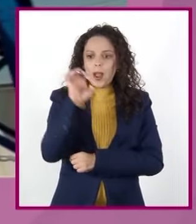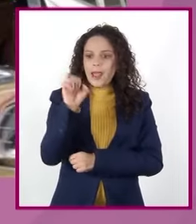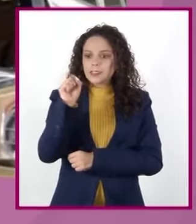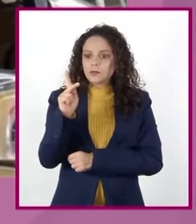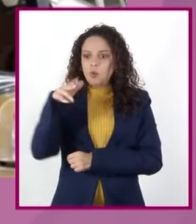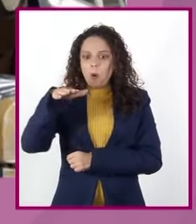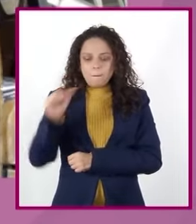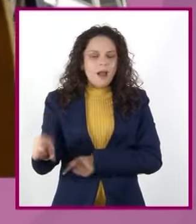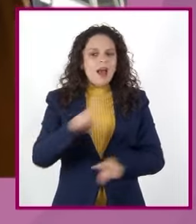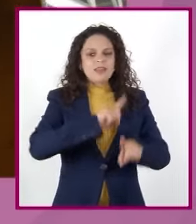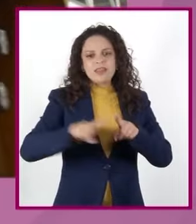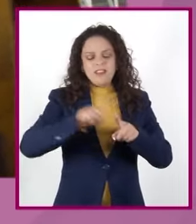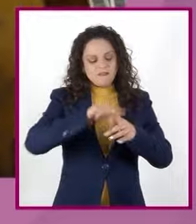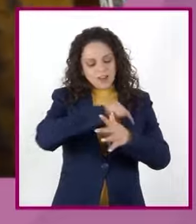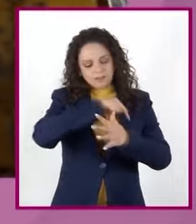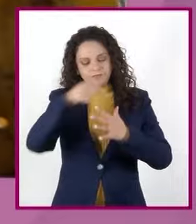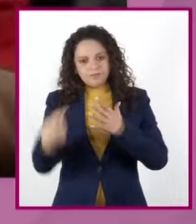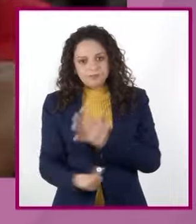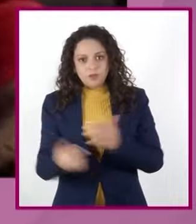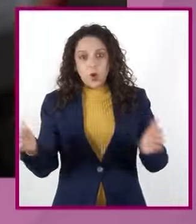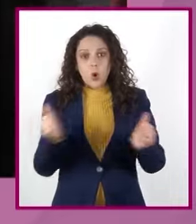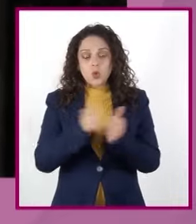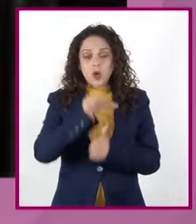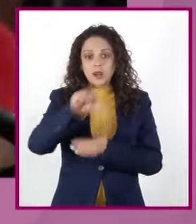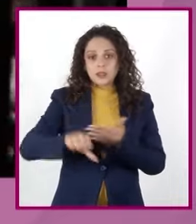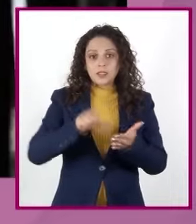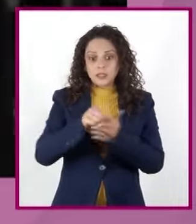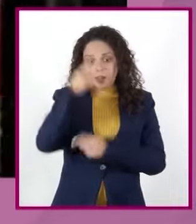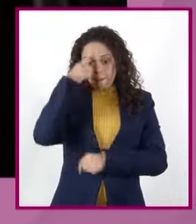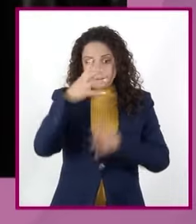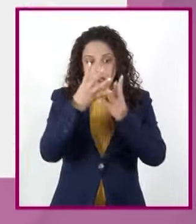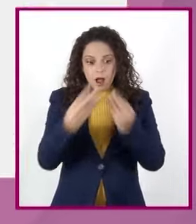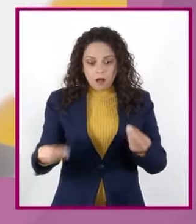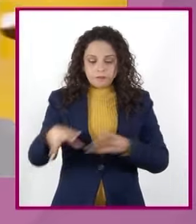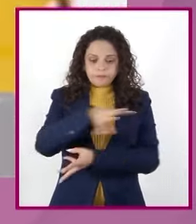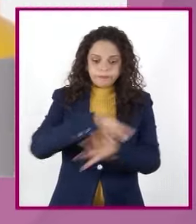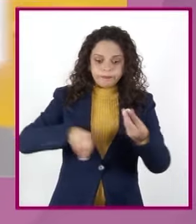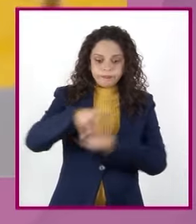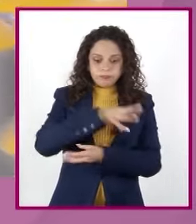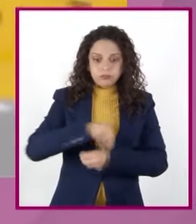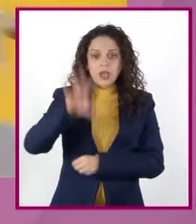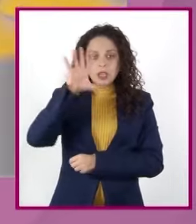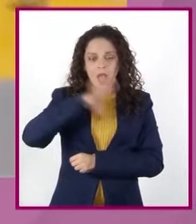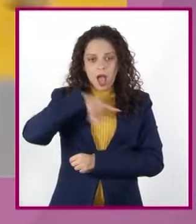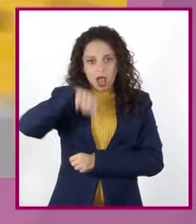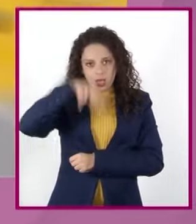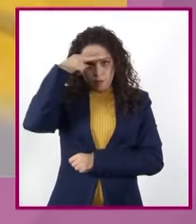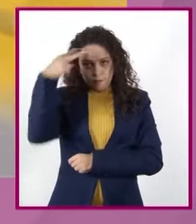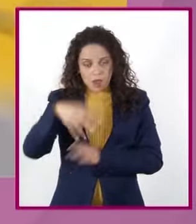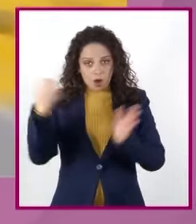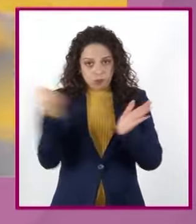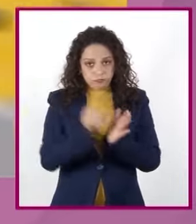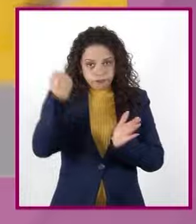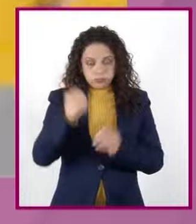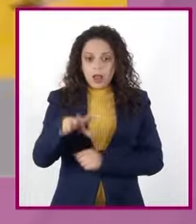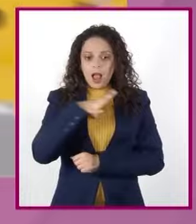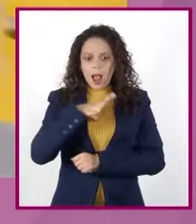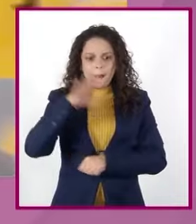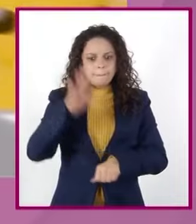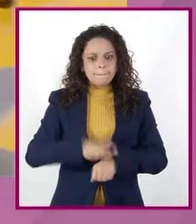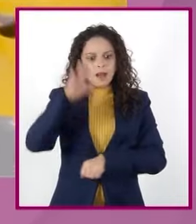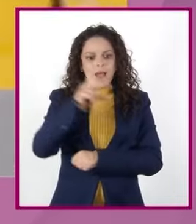A través de los Centros de Recuperación y Reciclado autorizados en México Se ha logrado captar más de